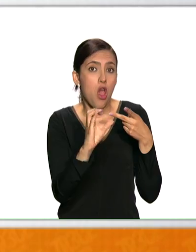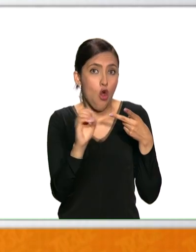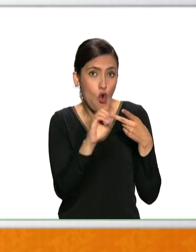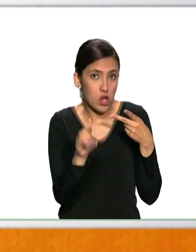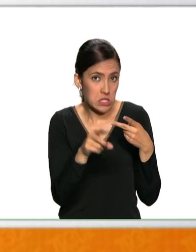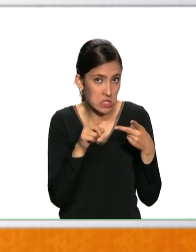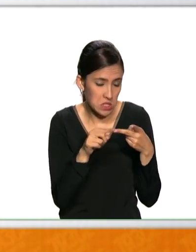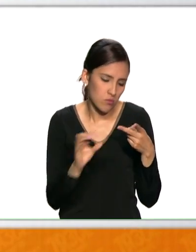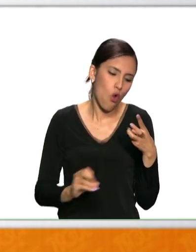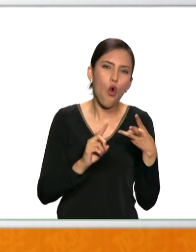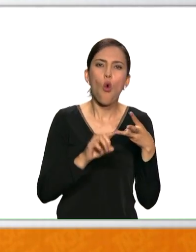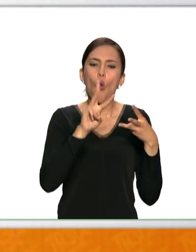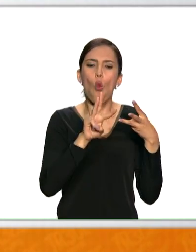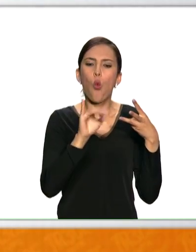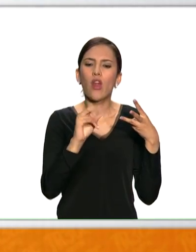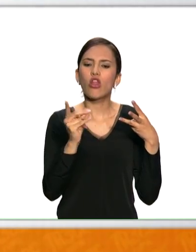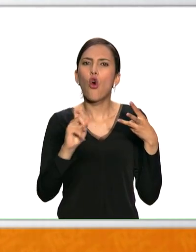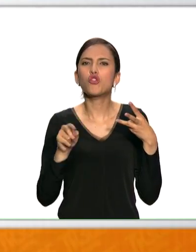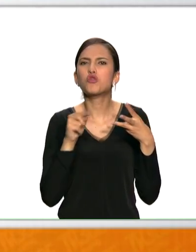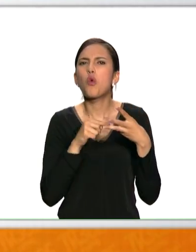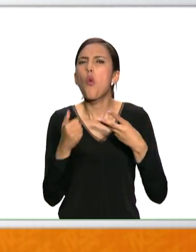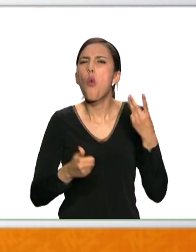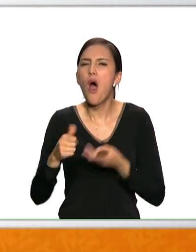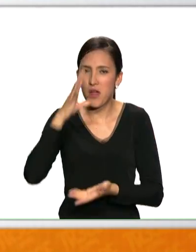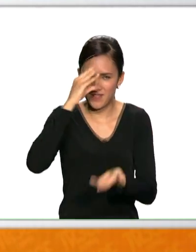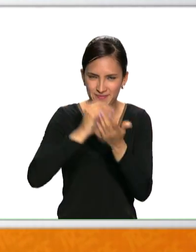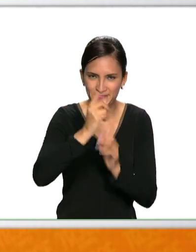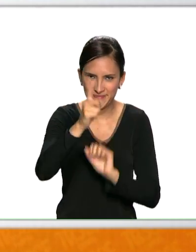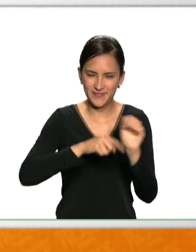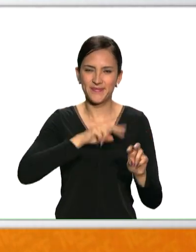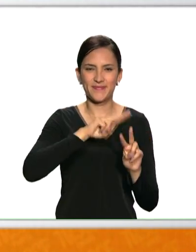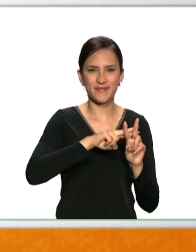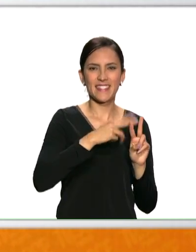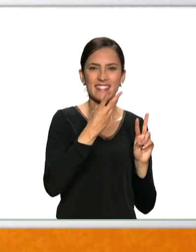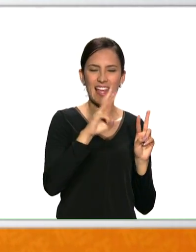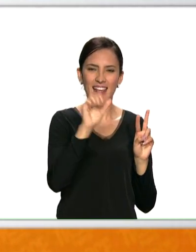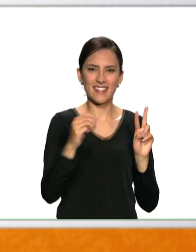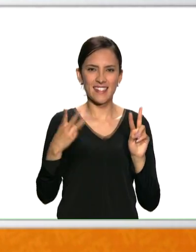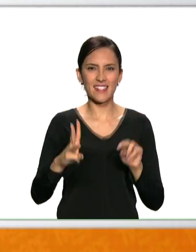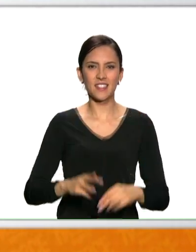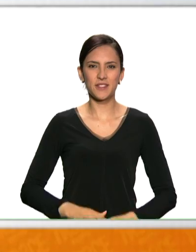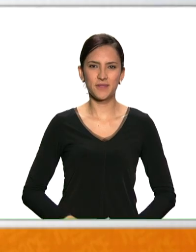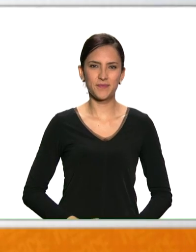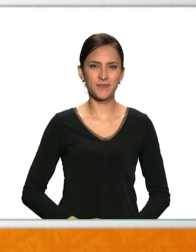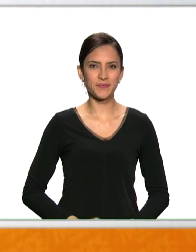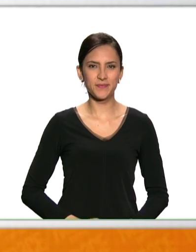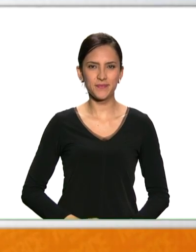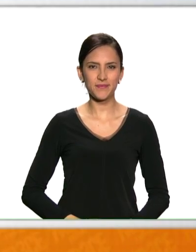iOS? ¿O se queda con Windows Phone? Opine, numeral13news, arroba canal3.